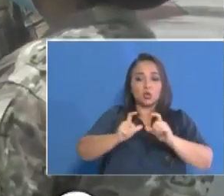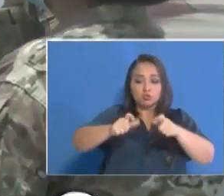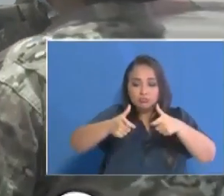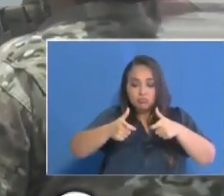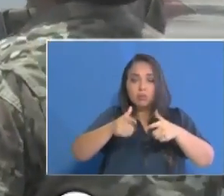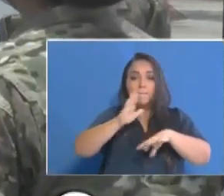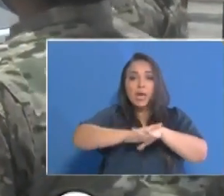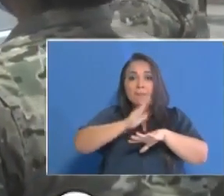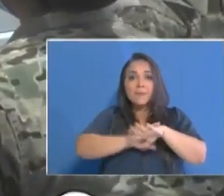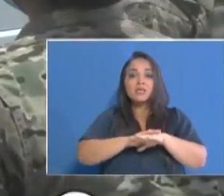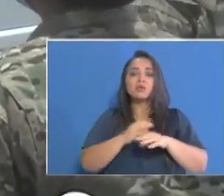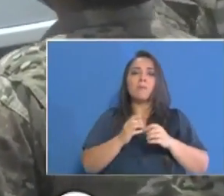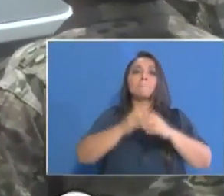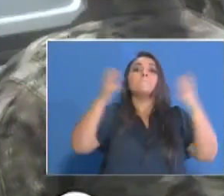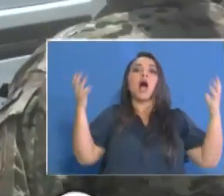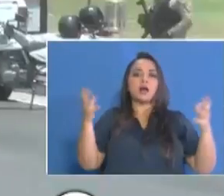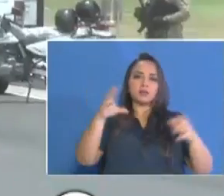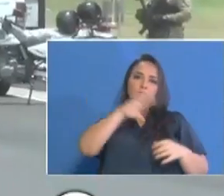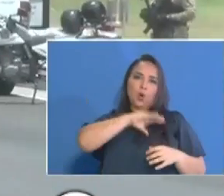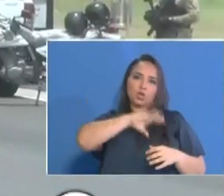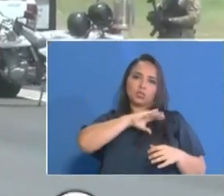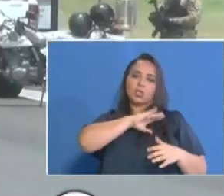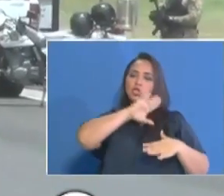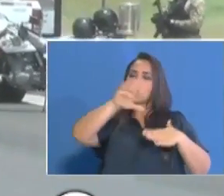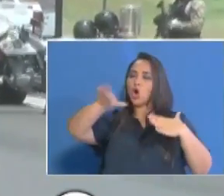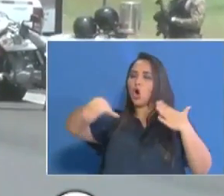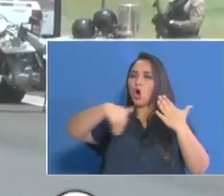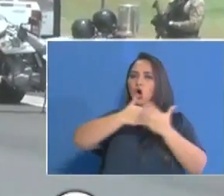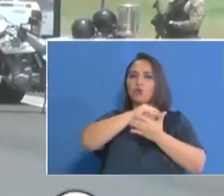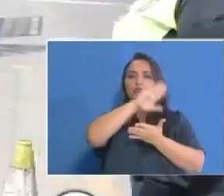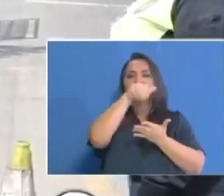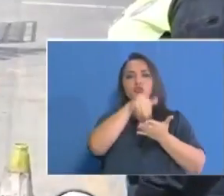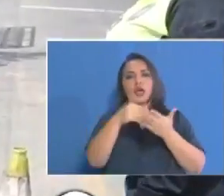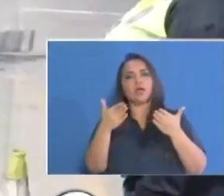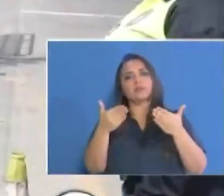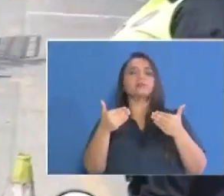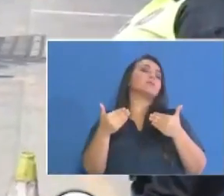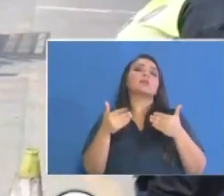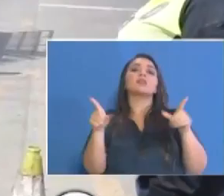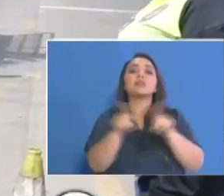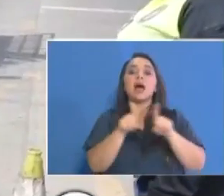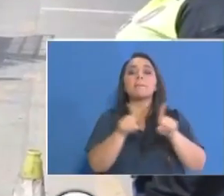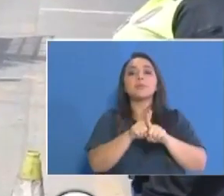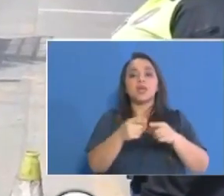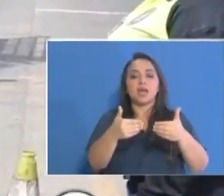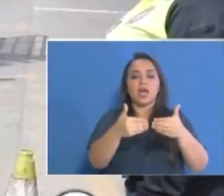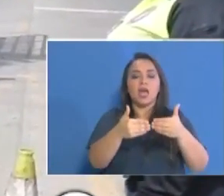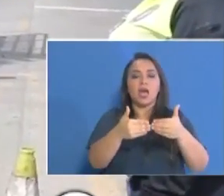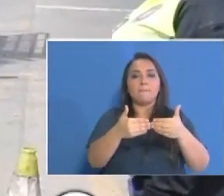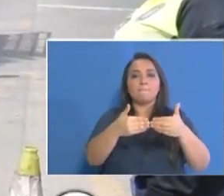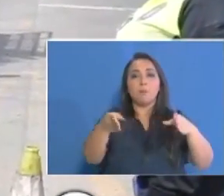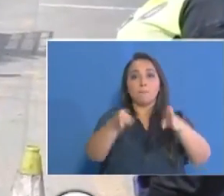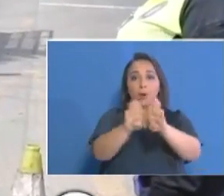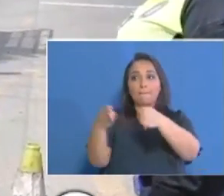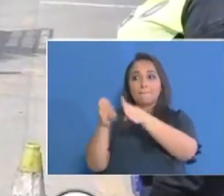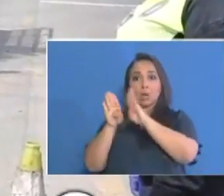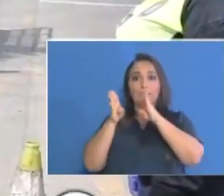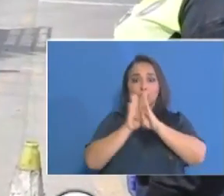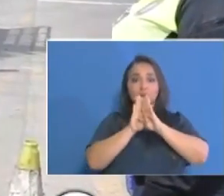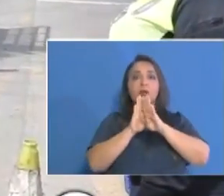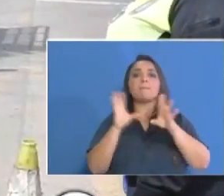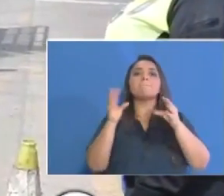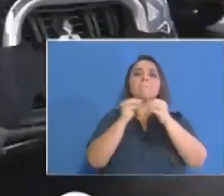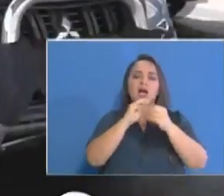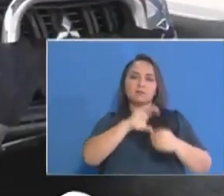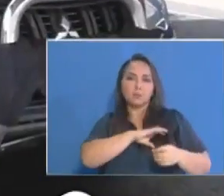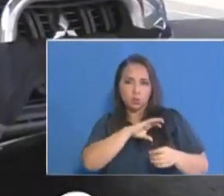en toda la ciudad capital incremento de unidades en los cercos sanitarios mayor presencia